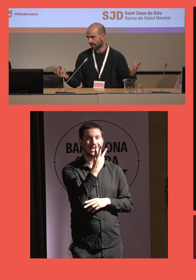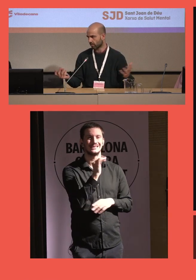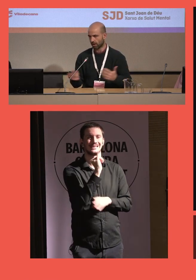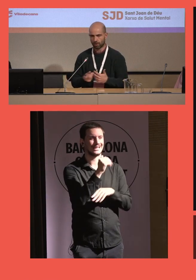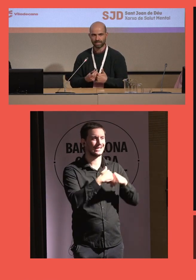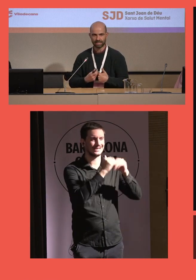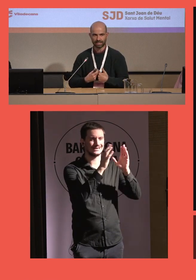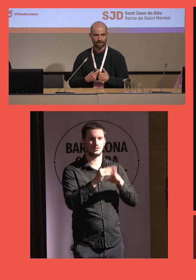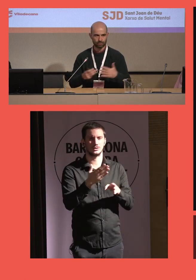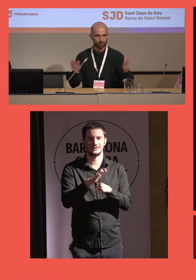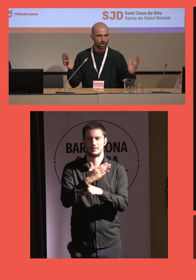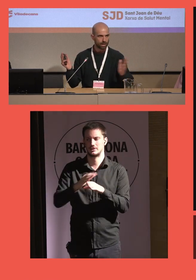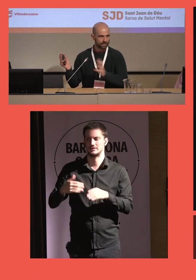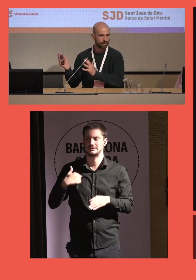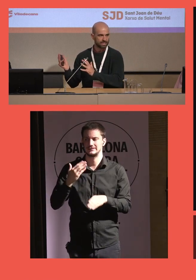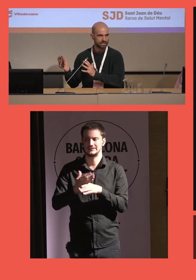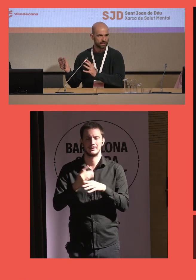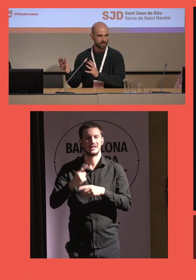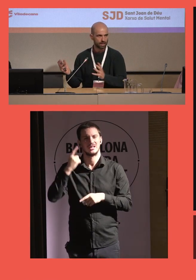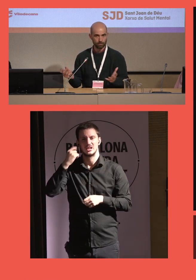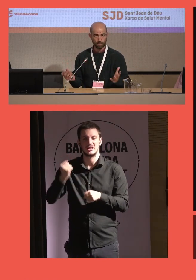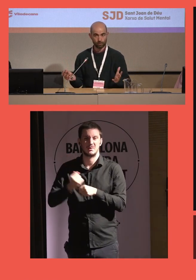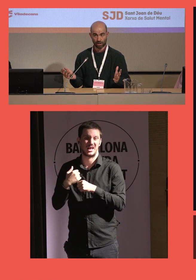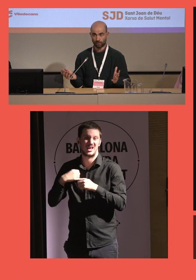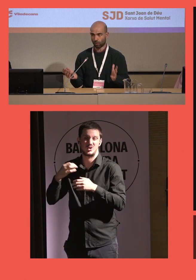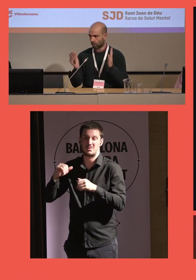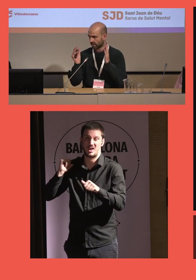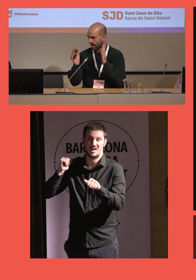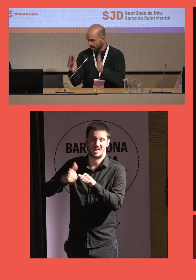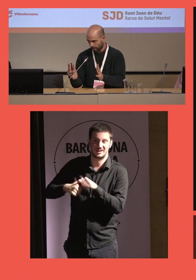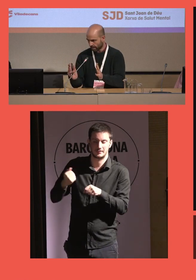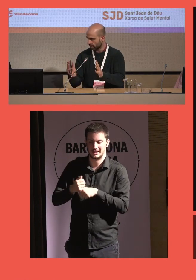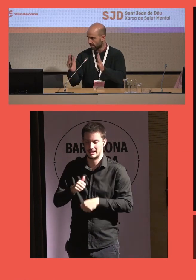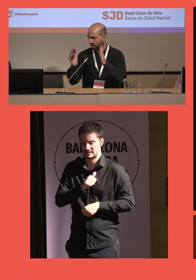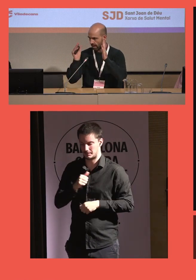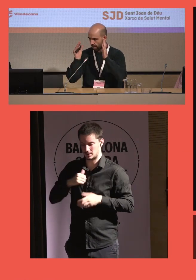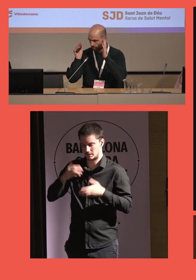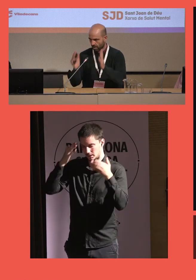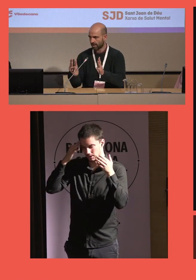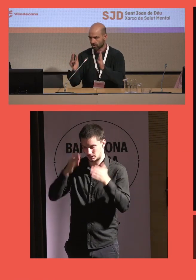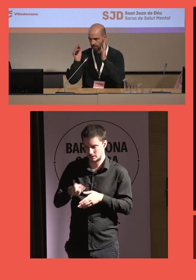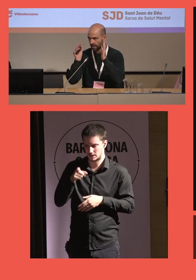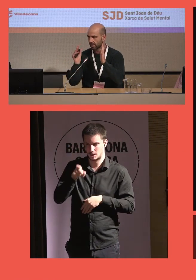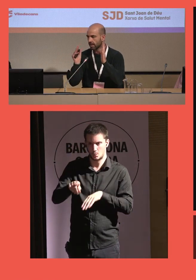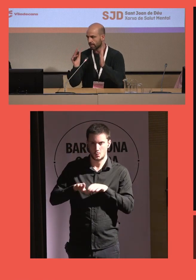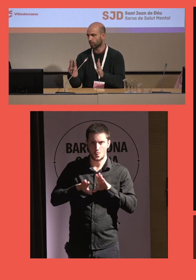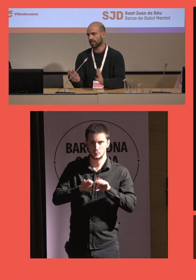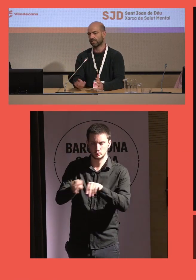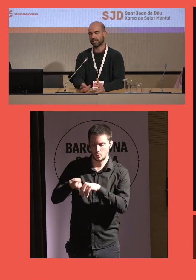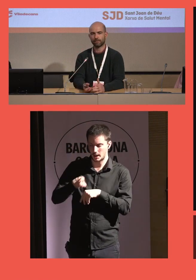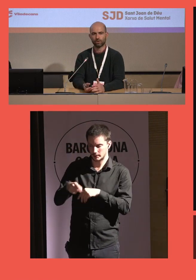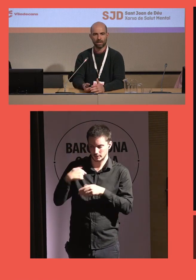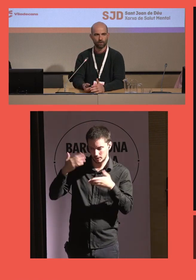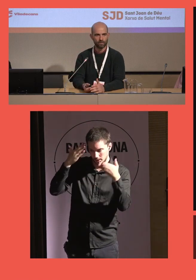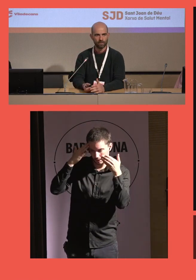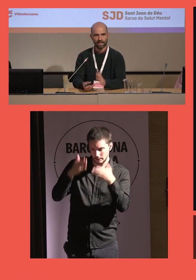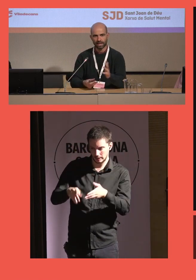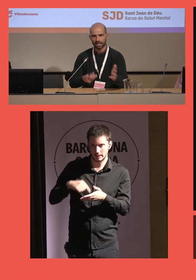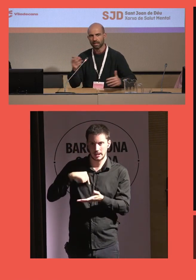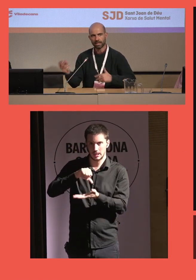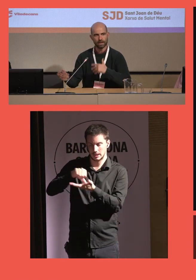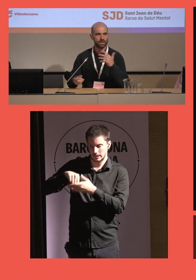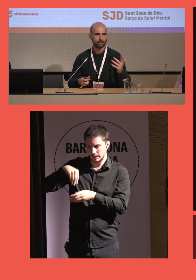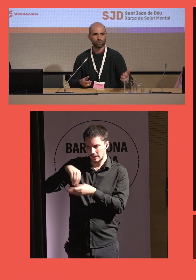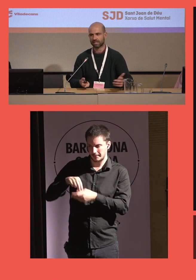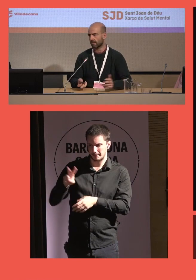separadas, porque normalmente trabajamos independientemente, vemos que el foco está en el paciente, en el problema de soledad importante que tenemos en la población de